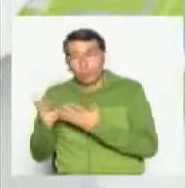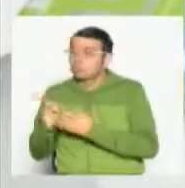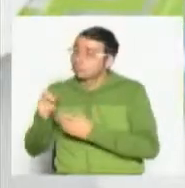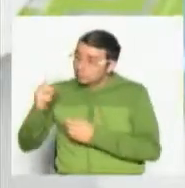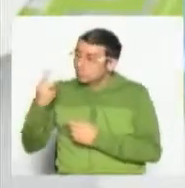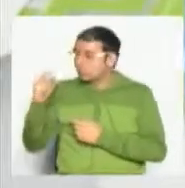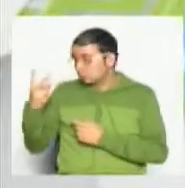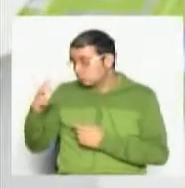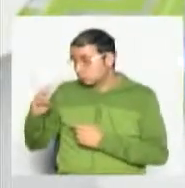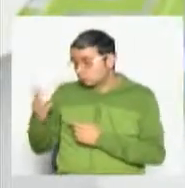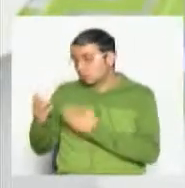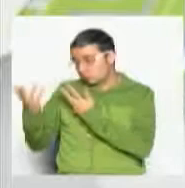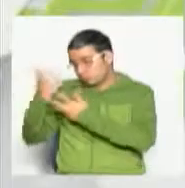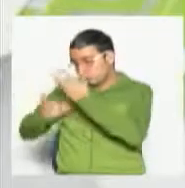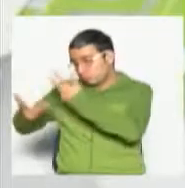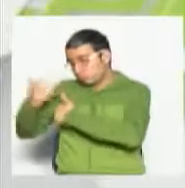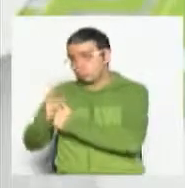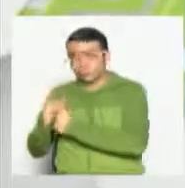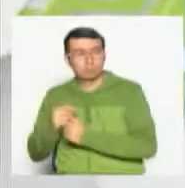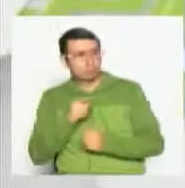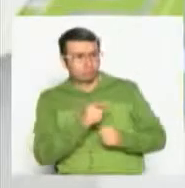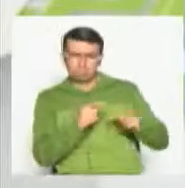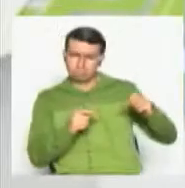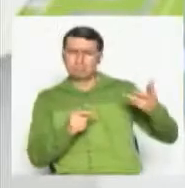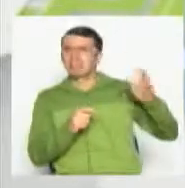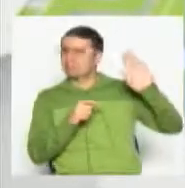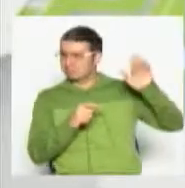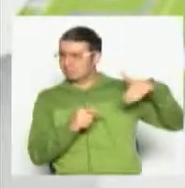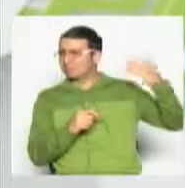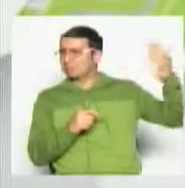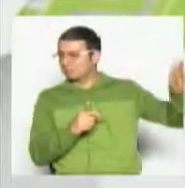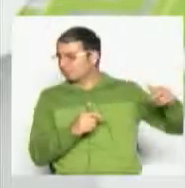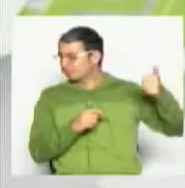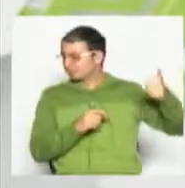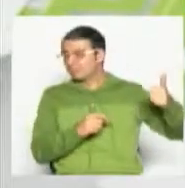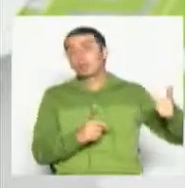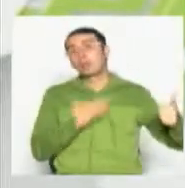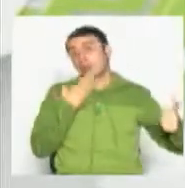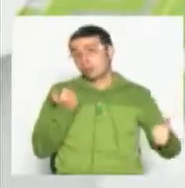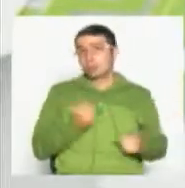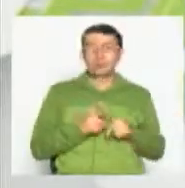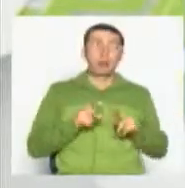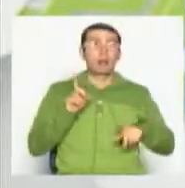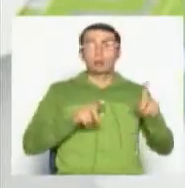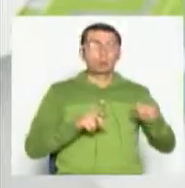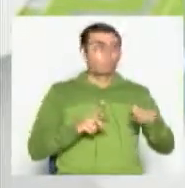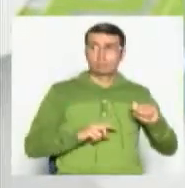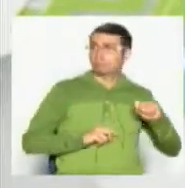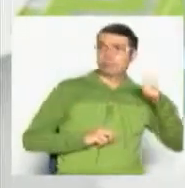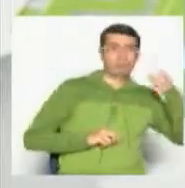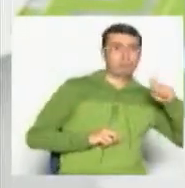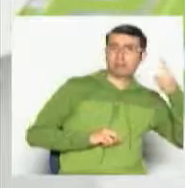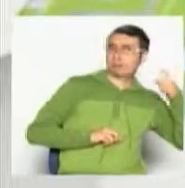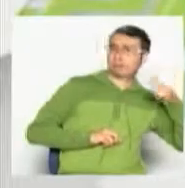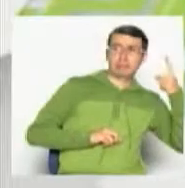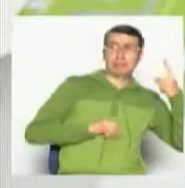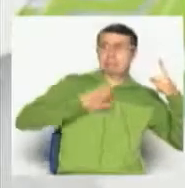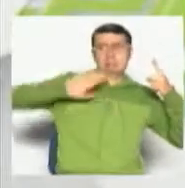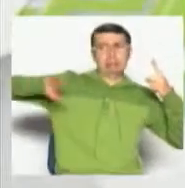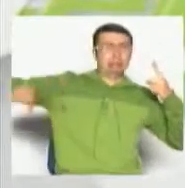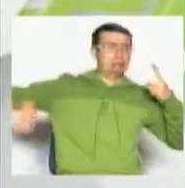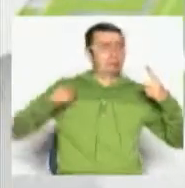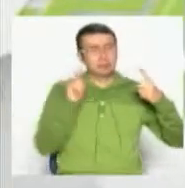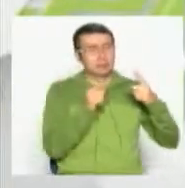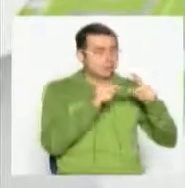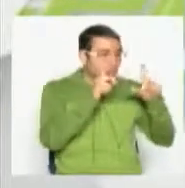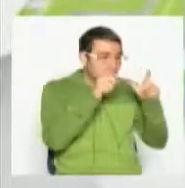Pero muchos han llegado, que caen en esta adicción que tú refieres, a desplazar ese contacto. Exacto, he